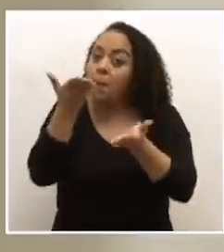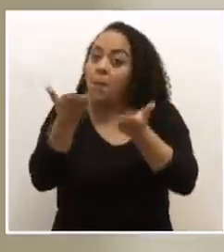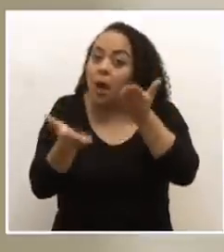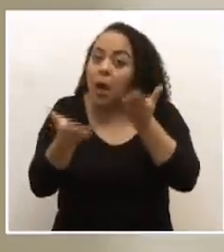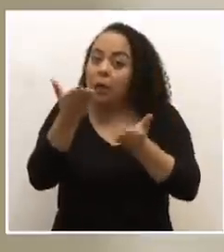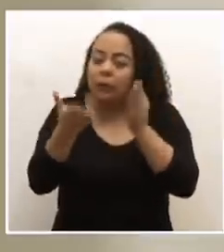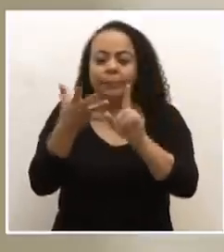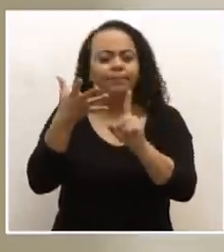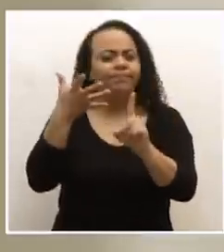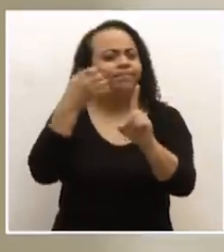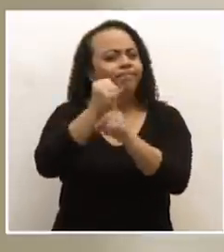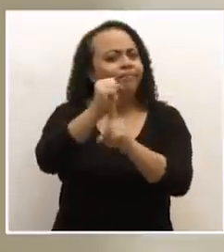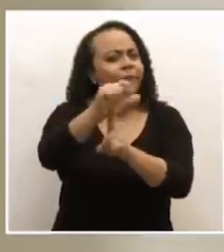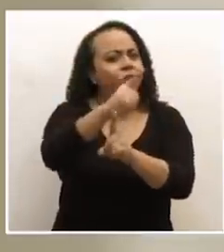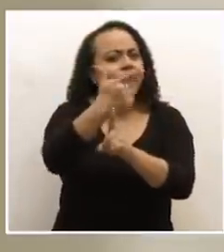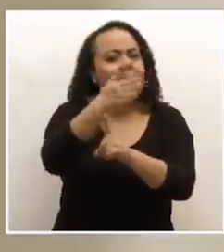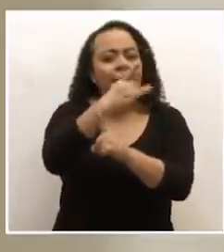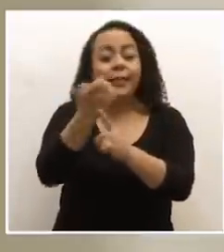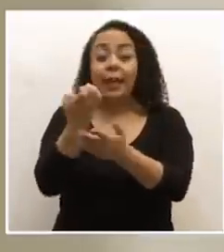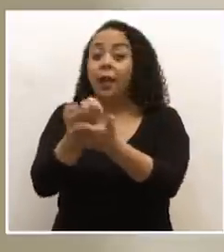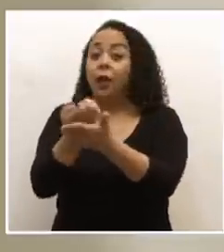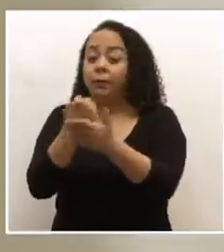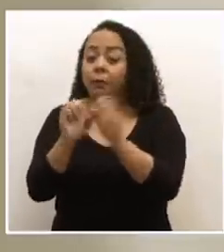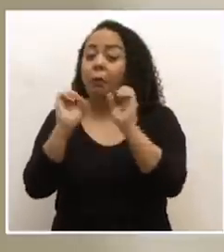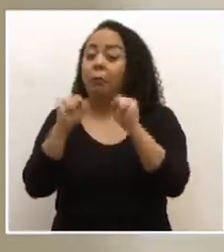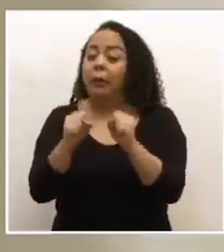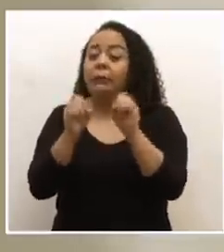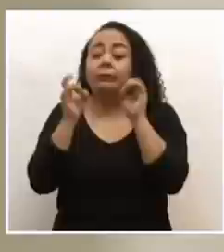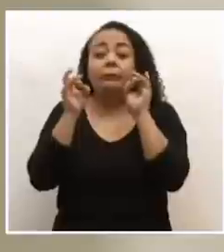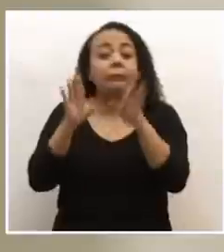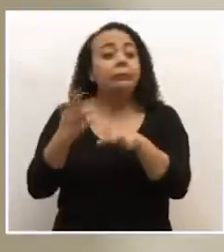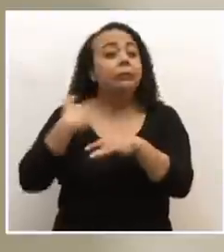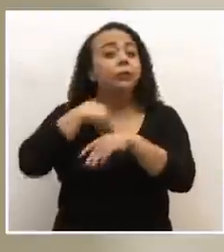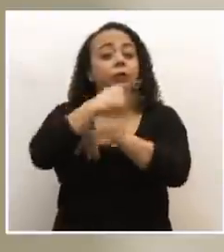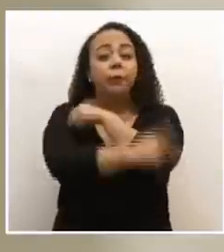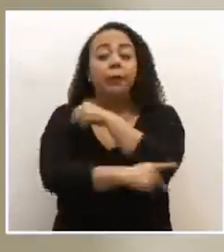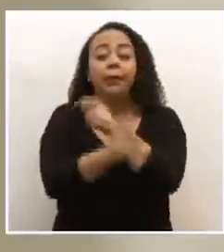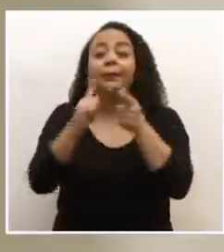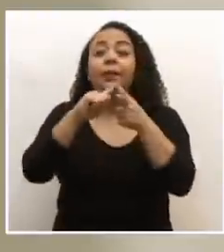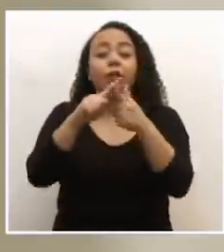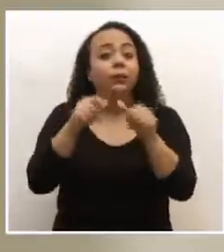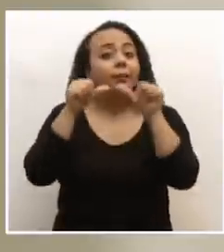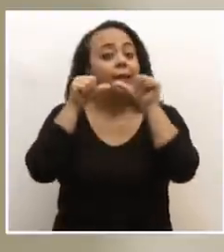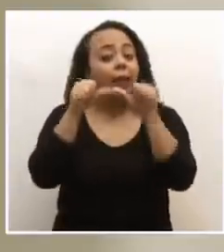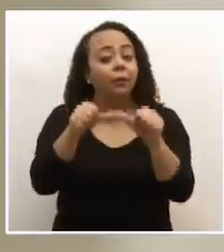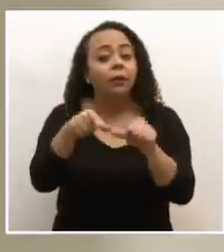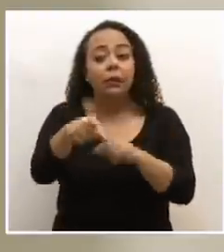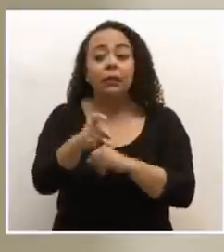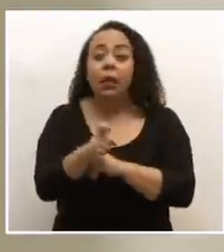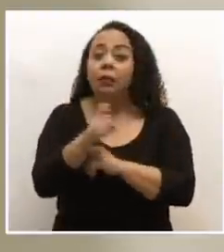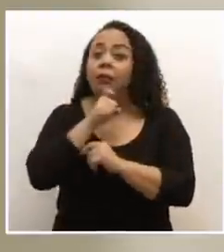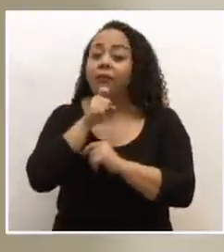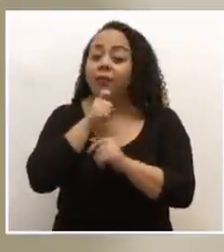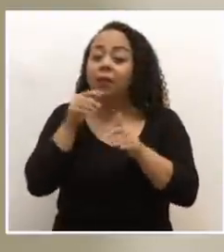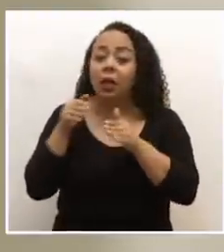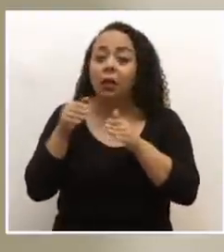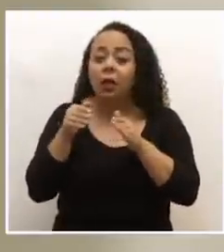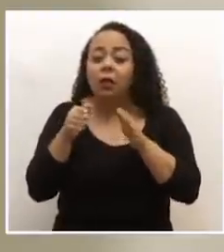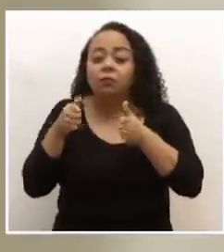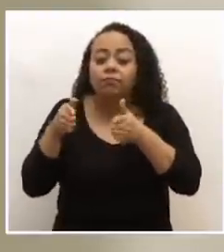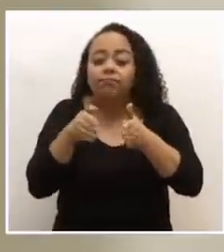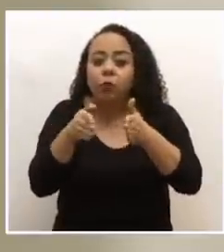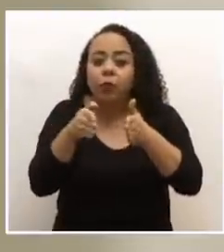los impactos sociales y económicos pueden ser catastróficos en nuestro país. Así que, seguimos en esa difícil ruta de